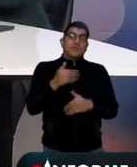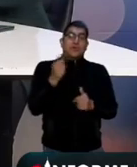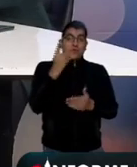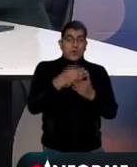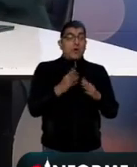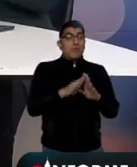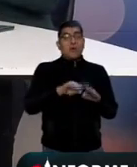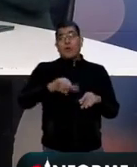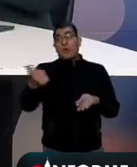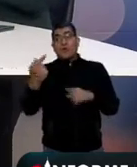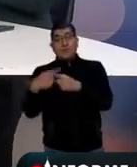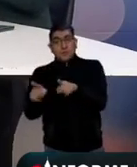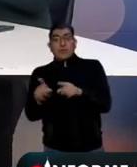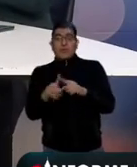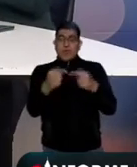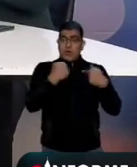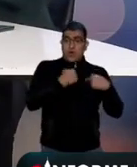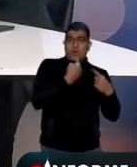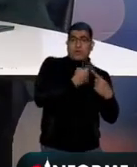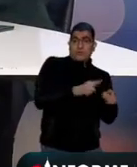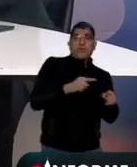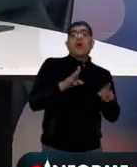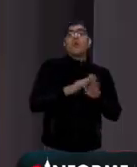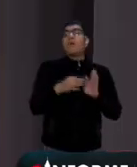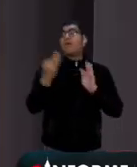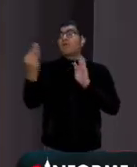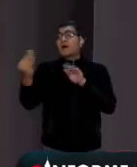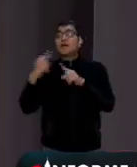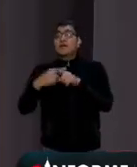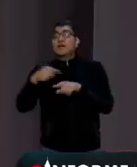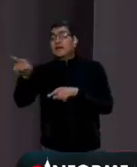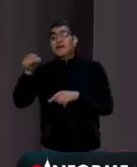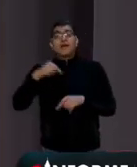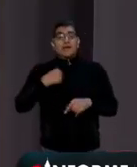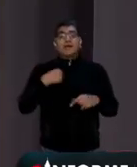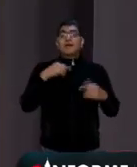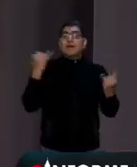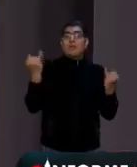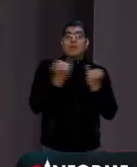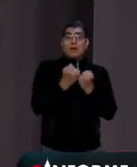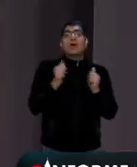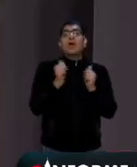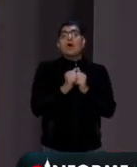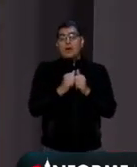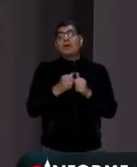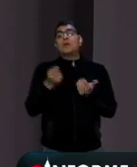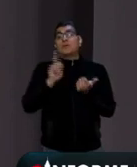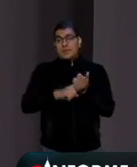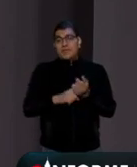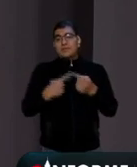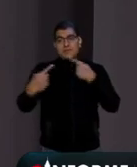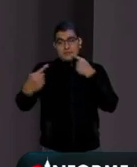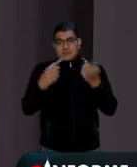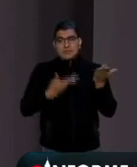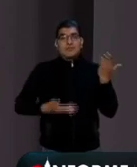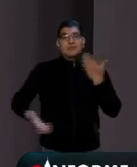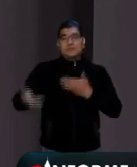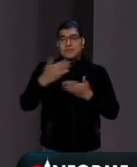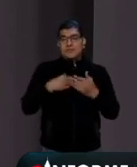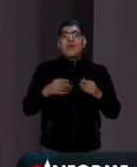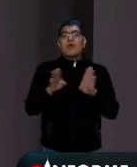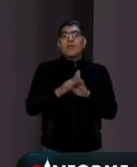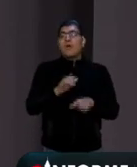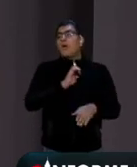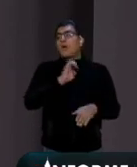distintos, sino dónde me sitúe yo frente a ese distinto en medio de un discurso más bien opresivo.